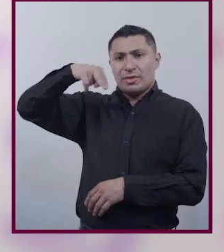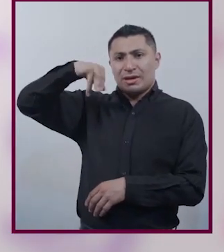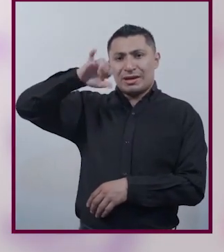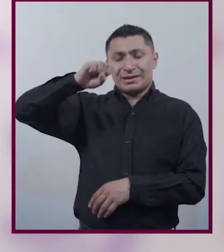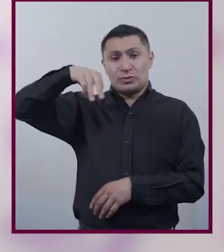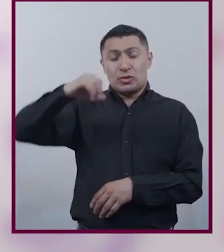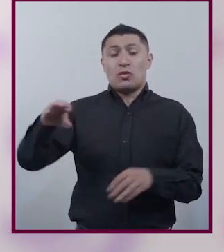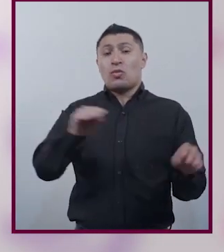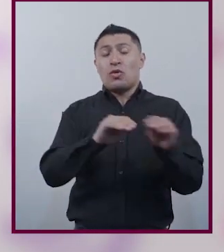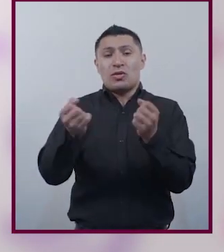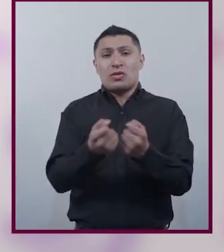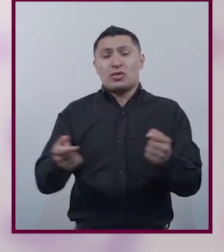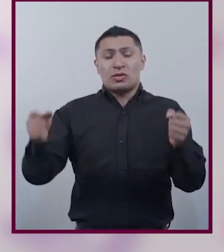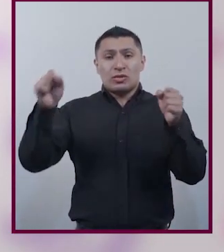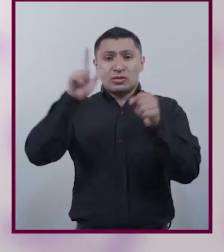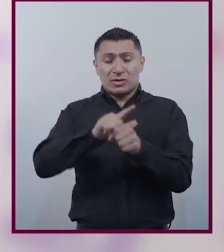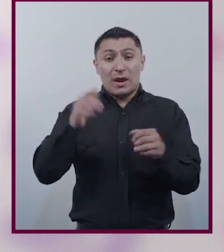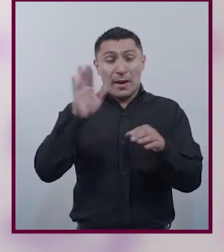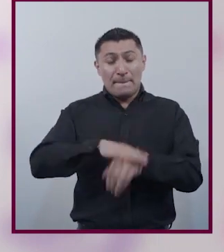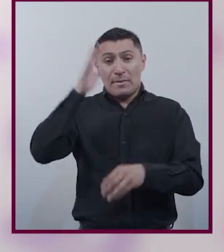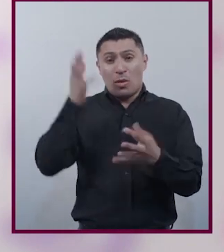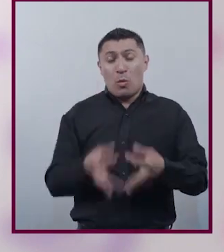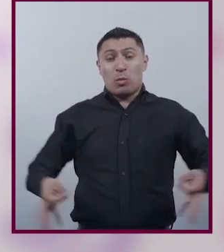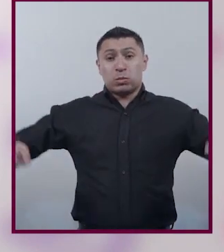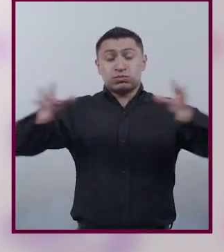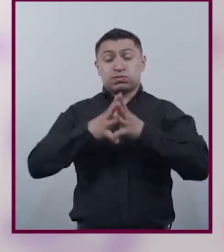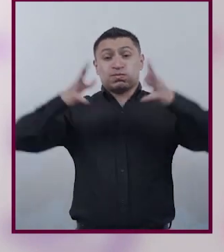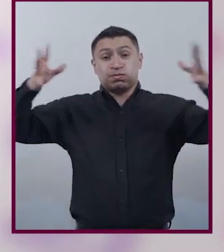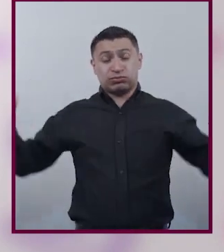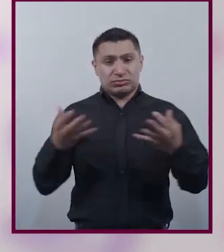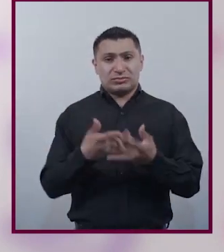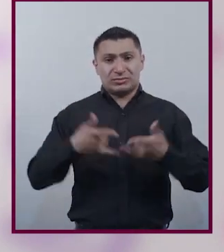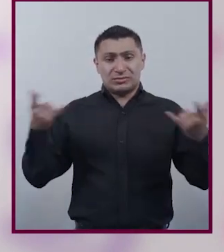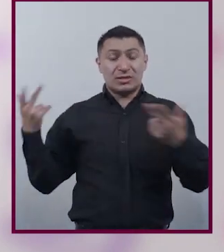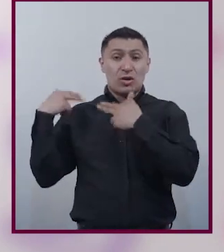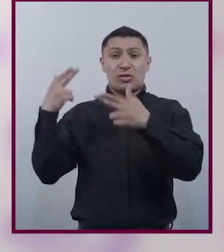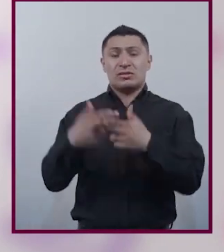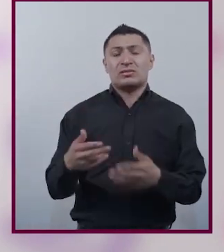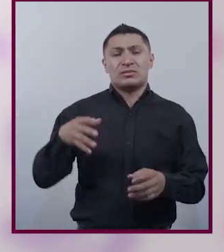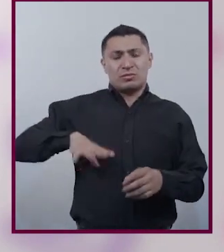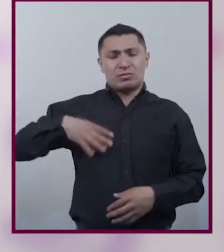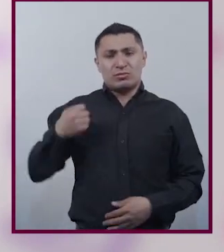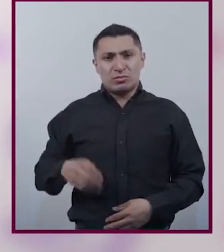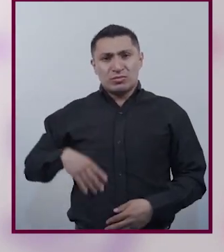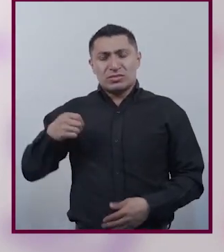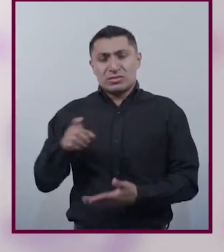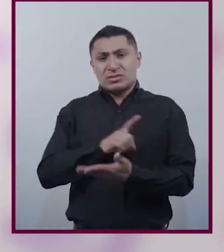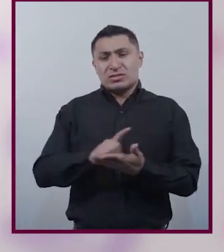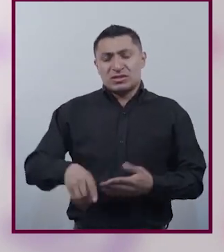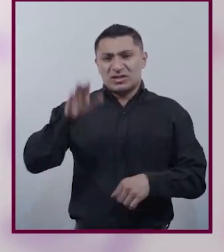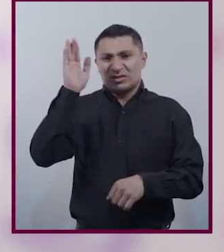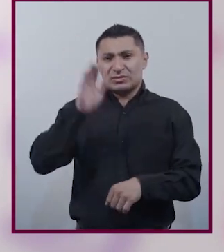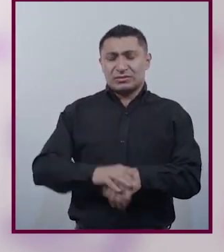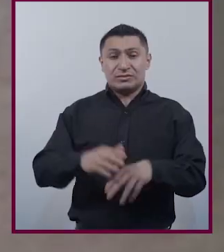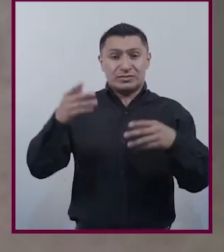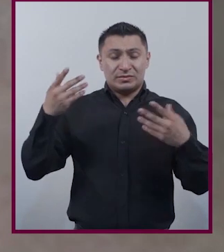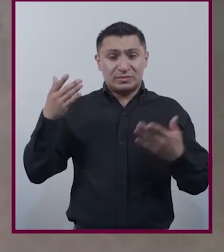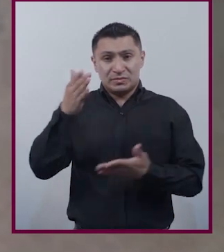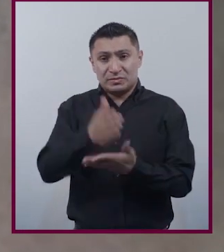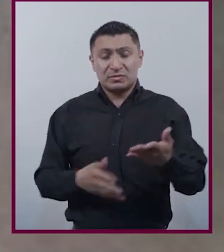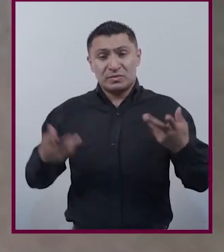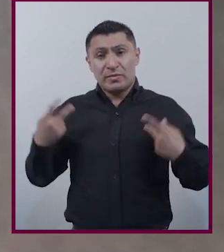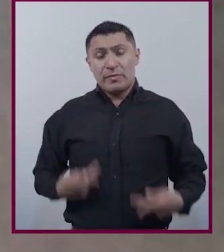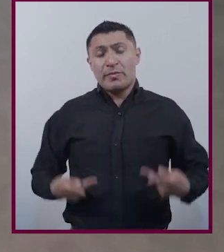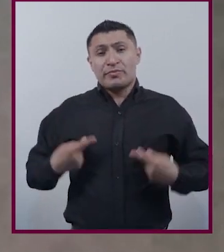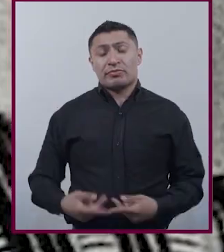más amplio de la historia Pues su lucha se ha concentrado en la igualdad de derechos de poco más de la mitad de la población Los